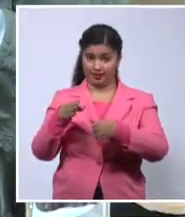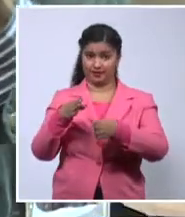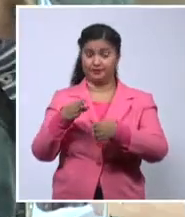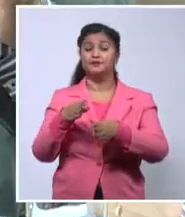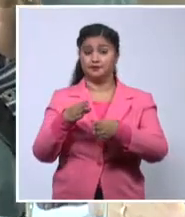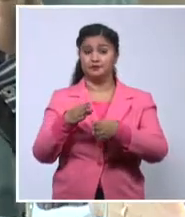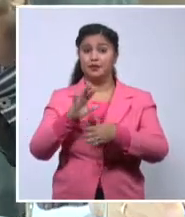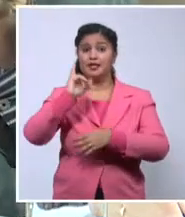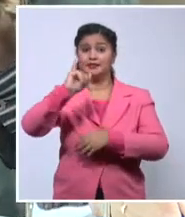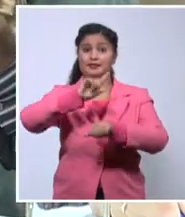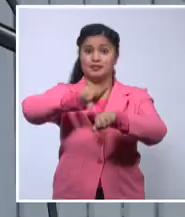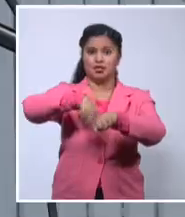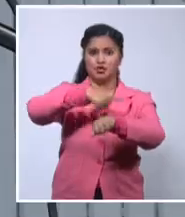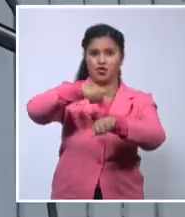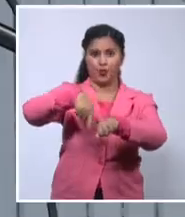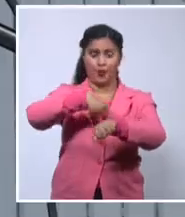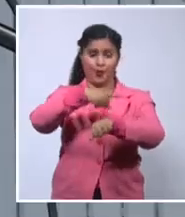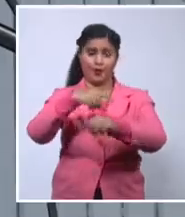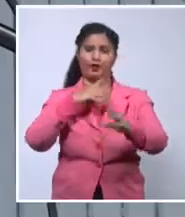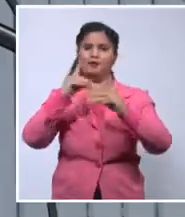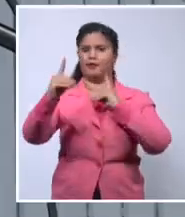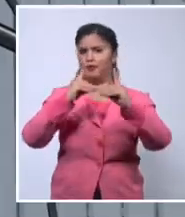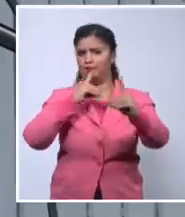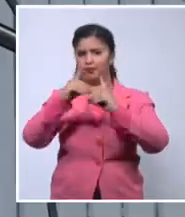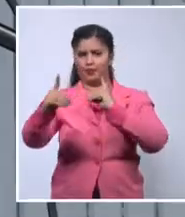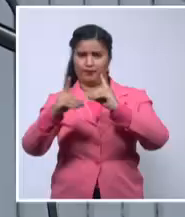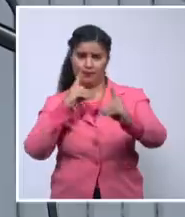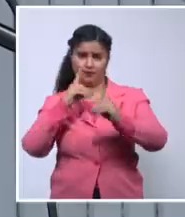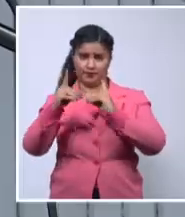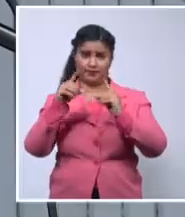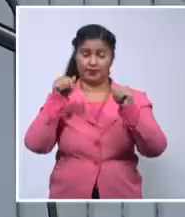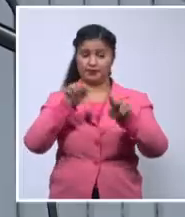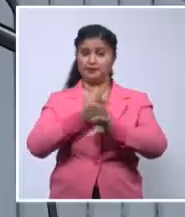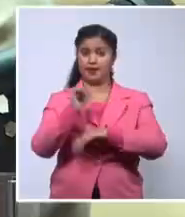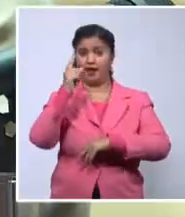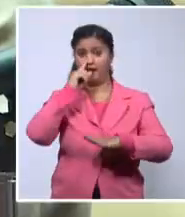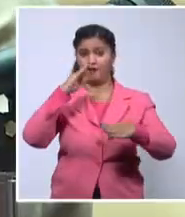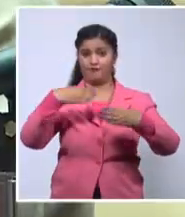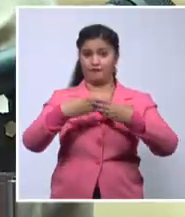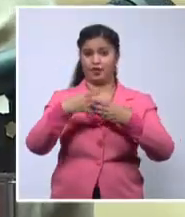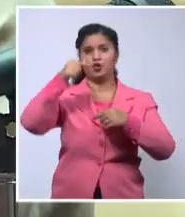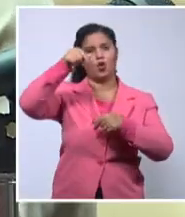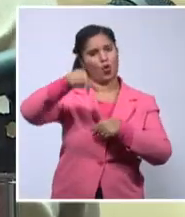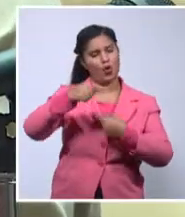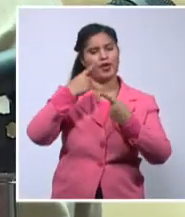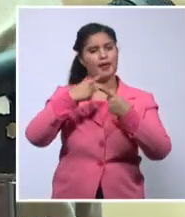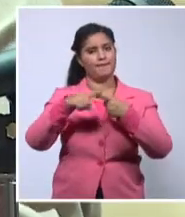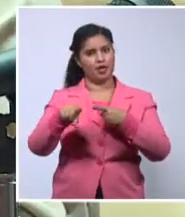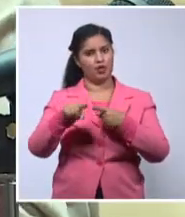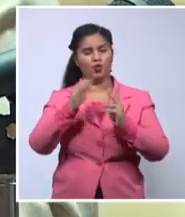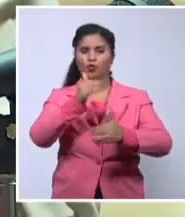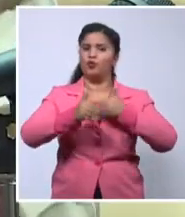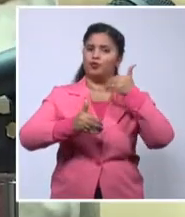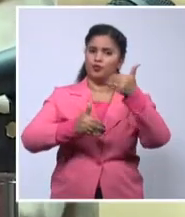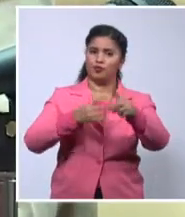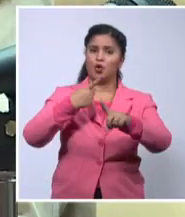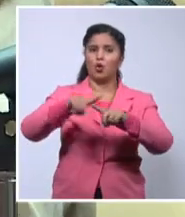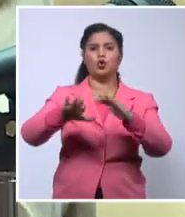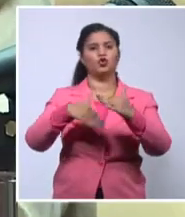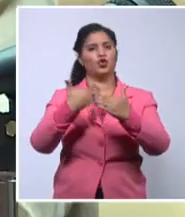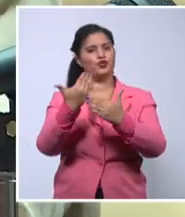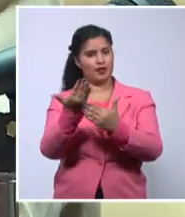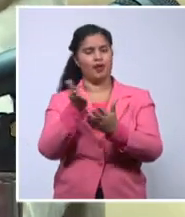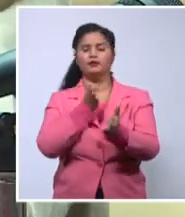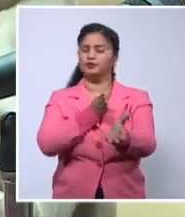de intercambio, el diálogo entre artistas e instituciones concluyó, pero solo por hoy. Lo primero que quiero decir es que,